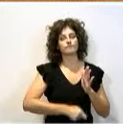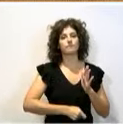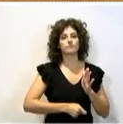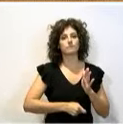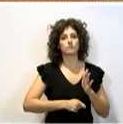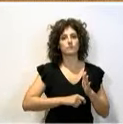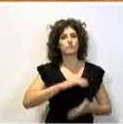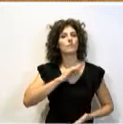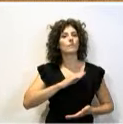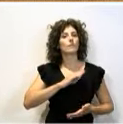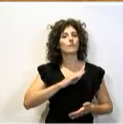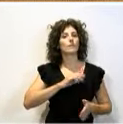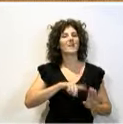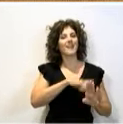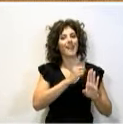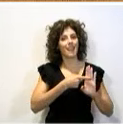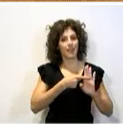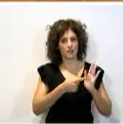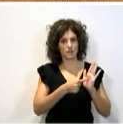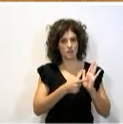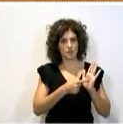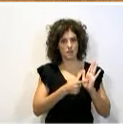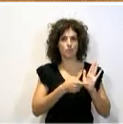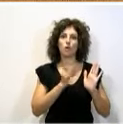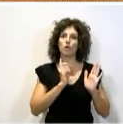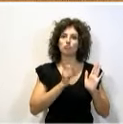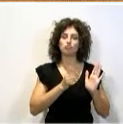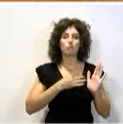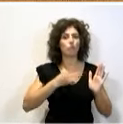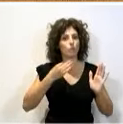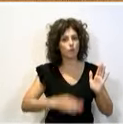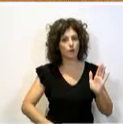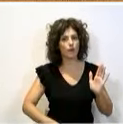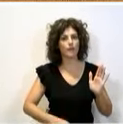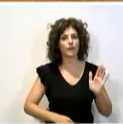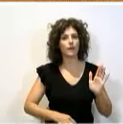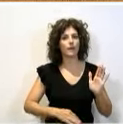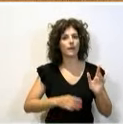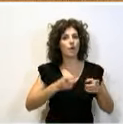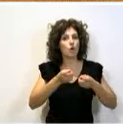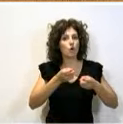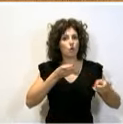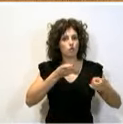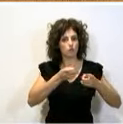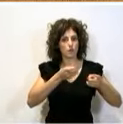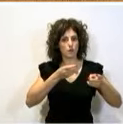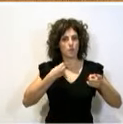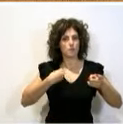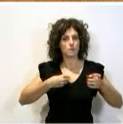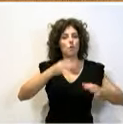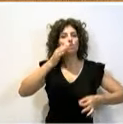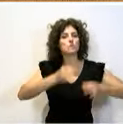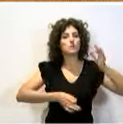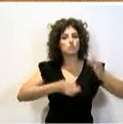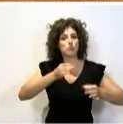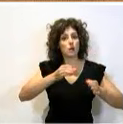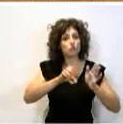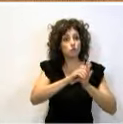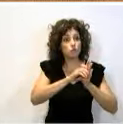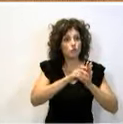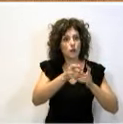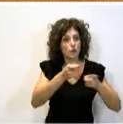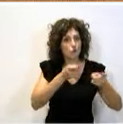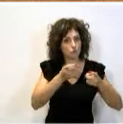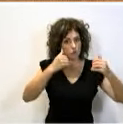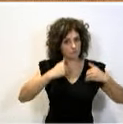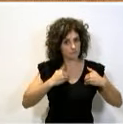tiene el Legislativo y que solo puede estar controlado por el Tribunal Constitucional. Y